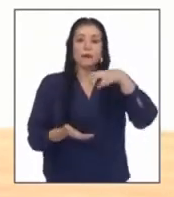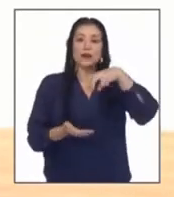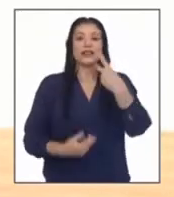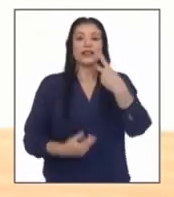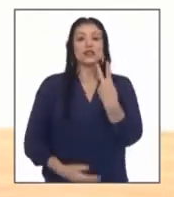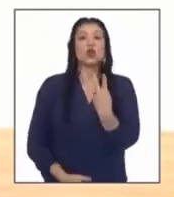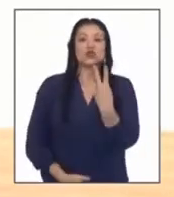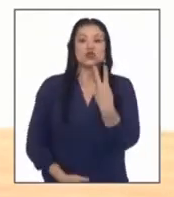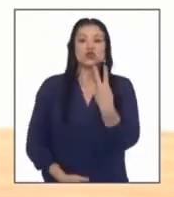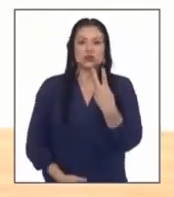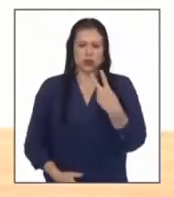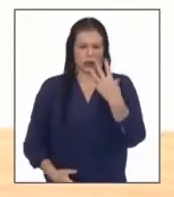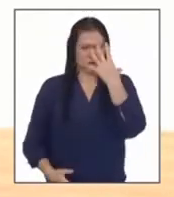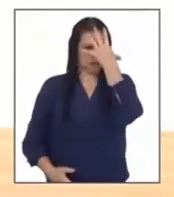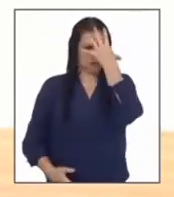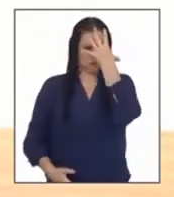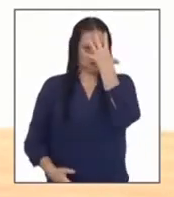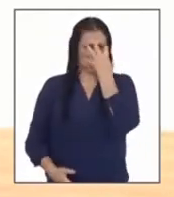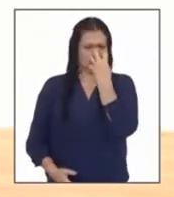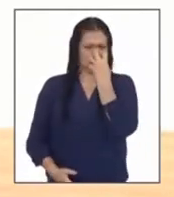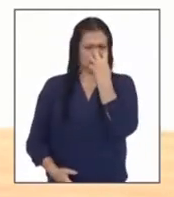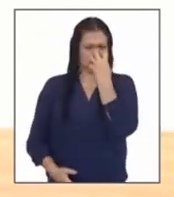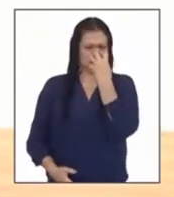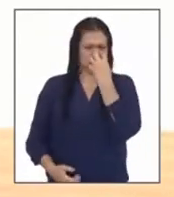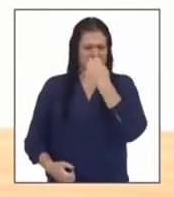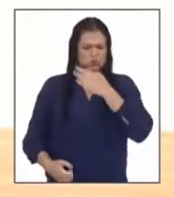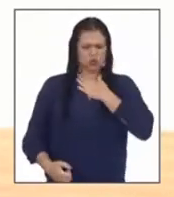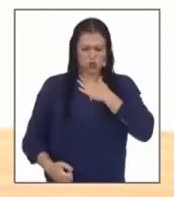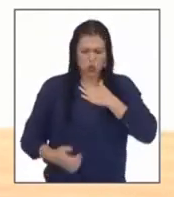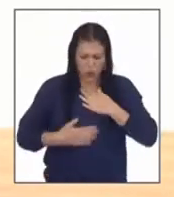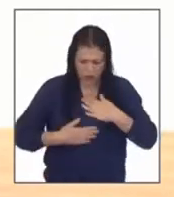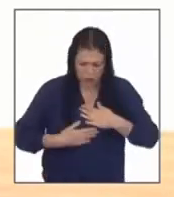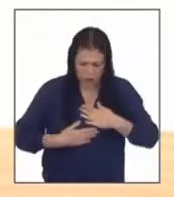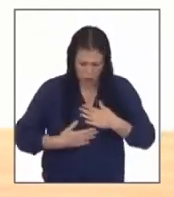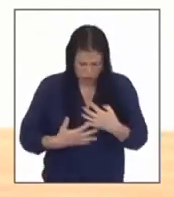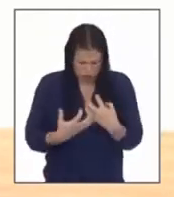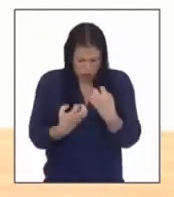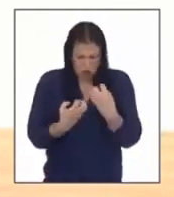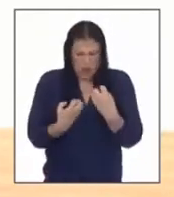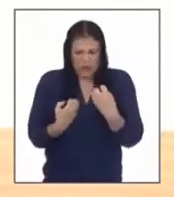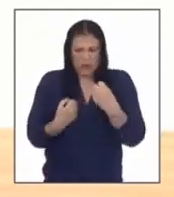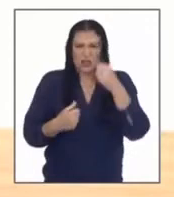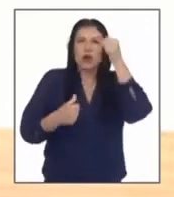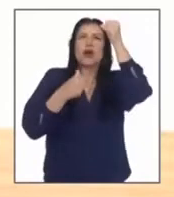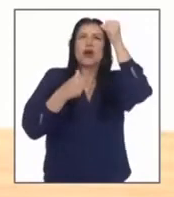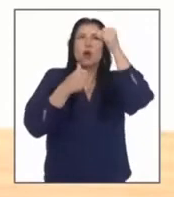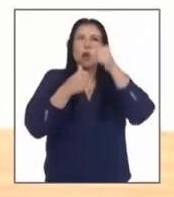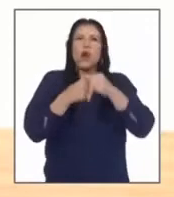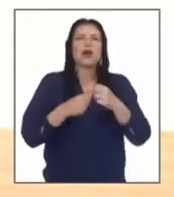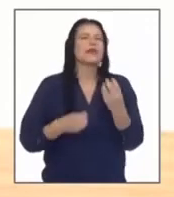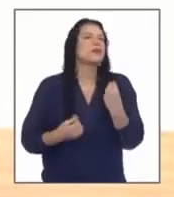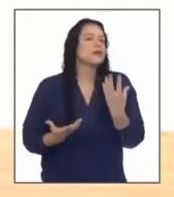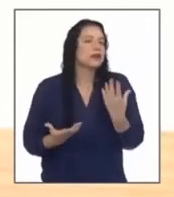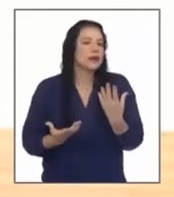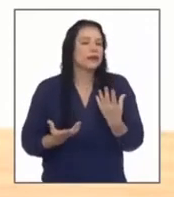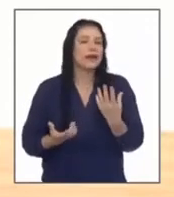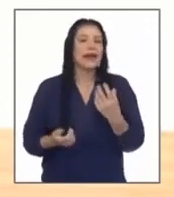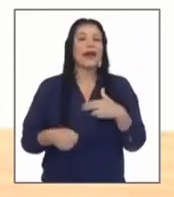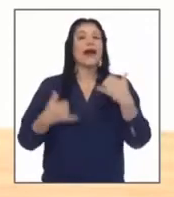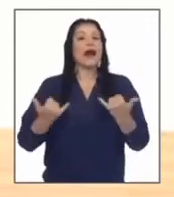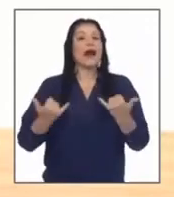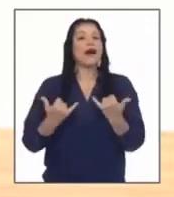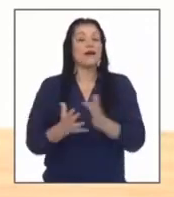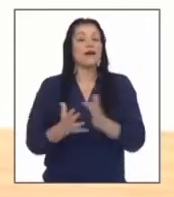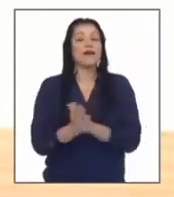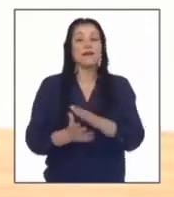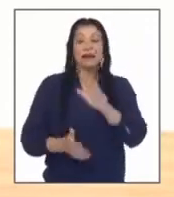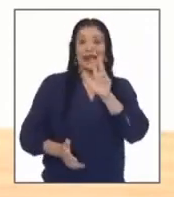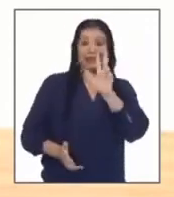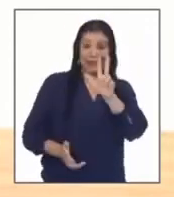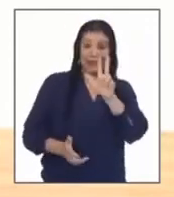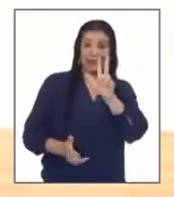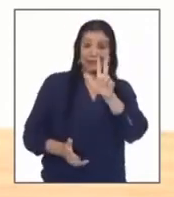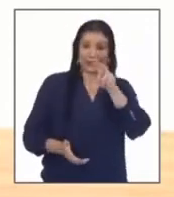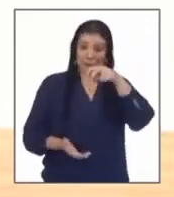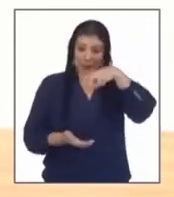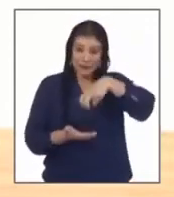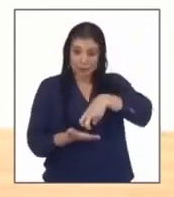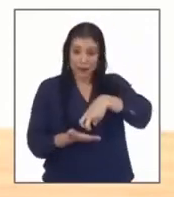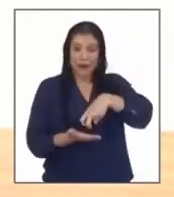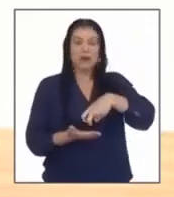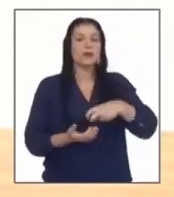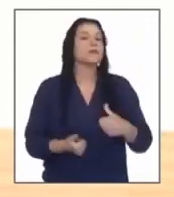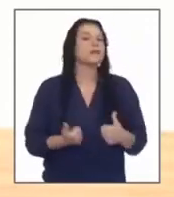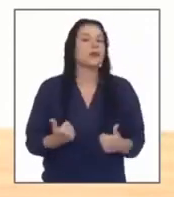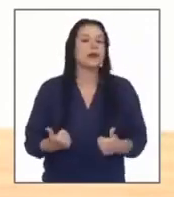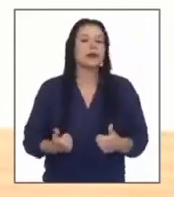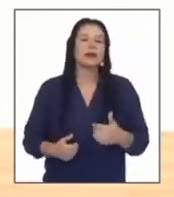2 y voy a estar molesto molestate donde estás recuerda cuando te molestas excelente ahora vamos a posición 3 voy a estar en